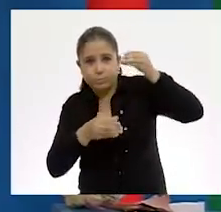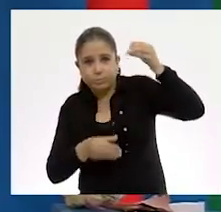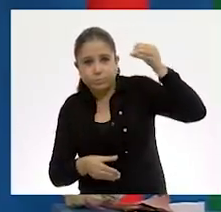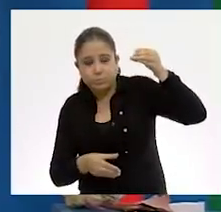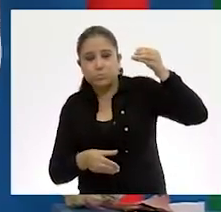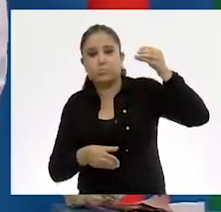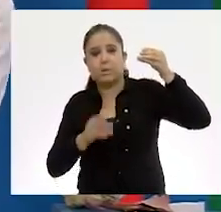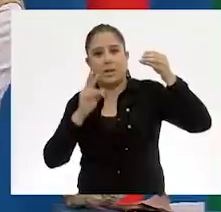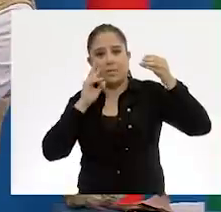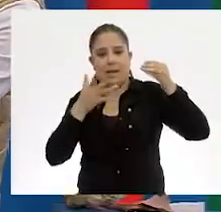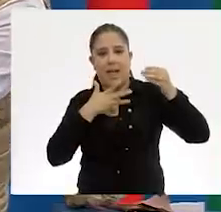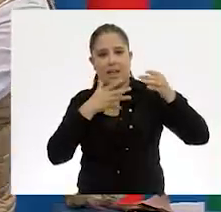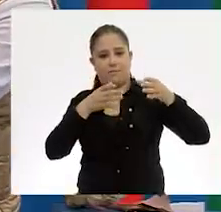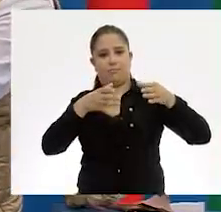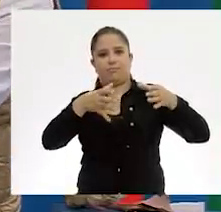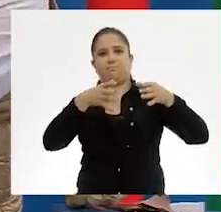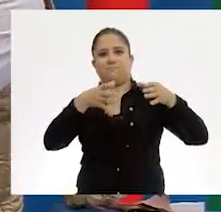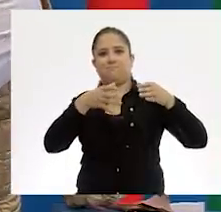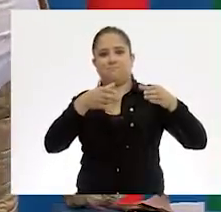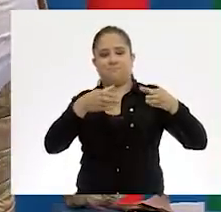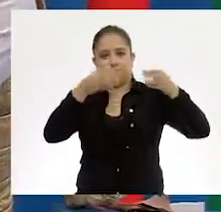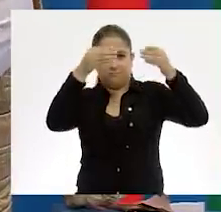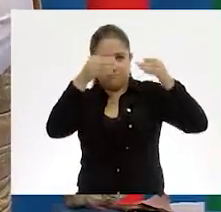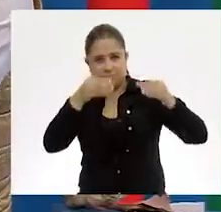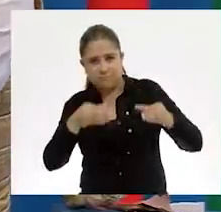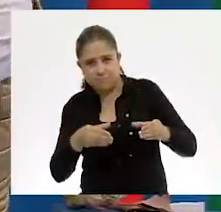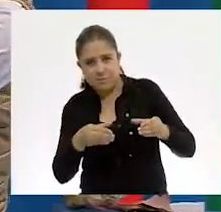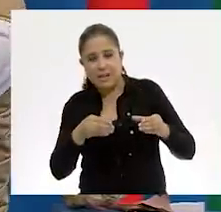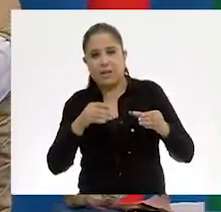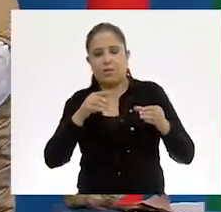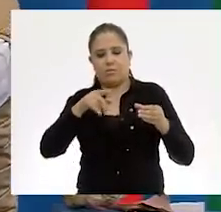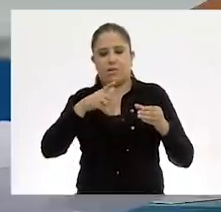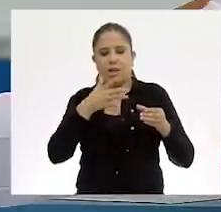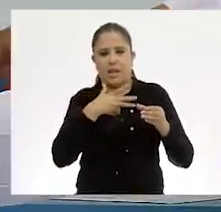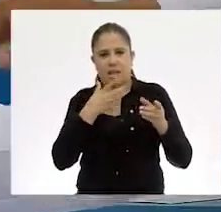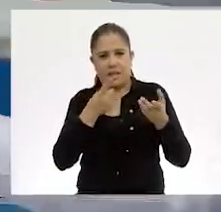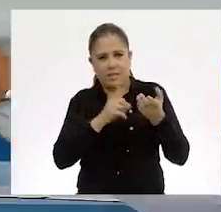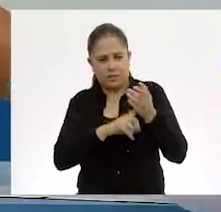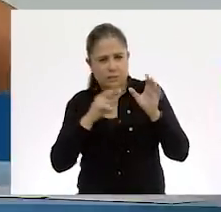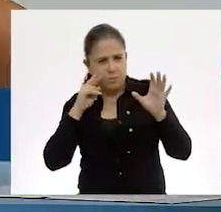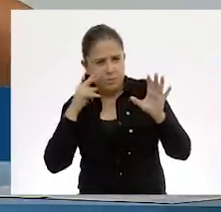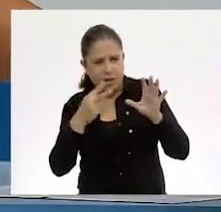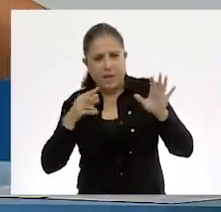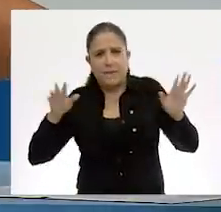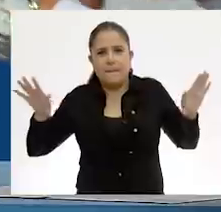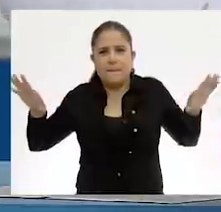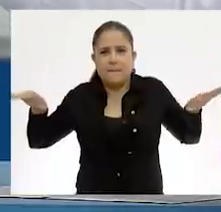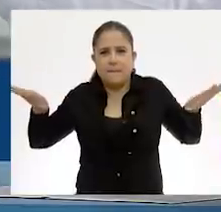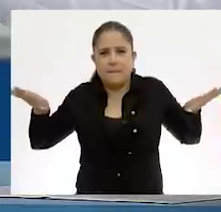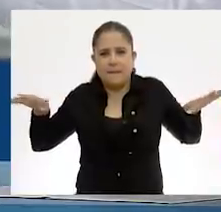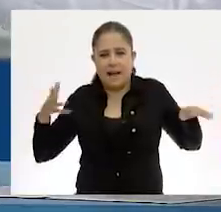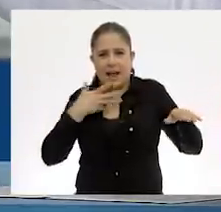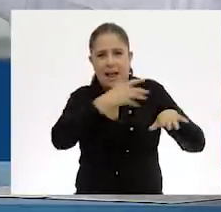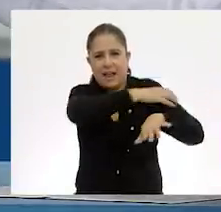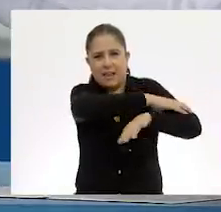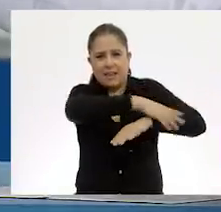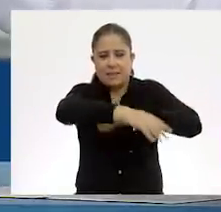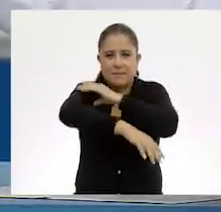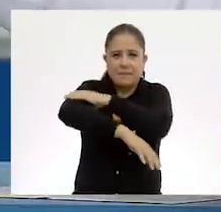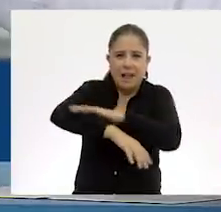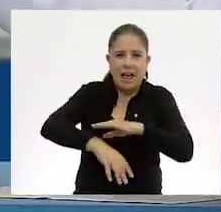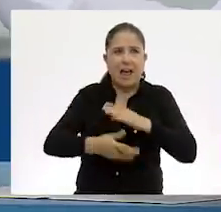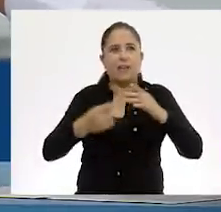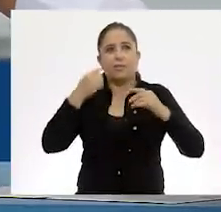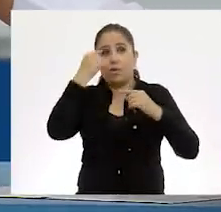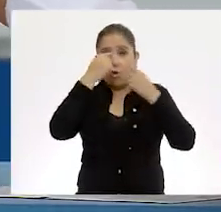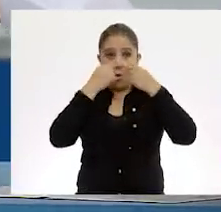prisma rectangular, algunas partes que puede ser cilíndrica, incluso por los brazos, una esfera que